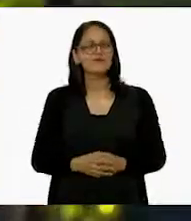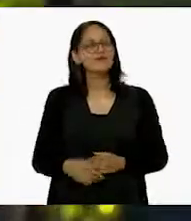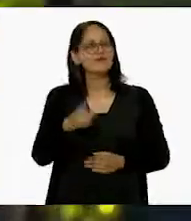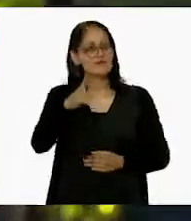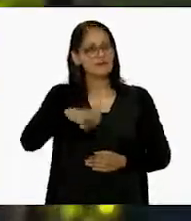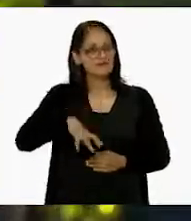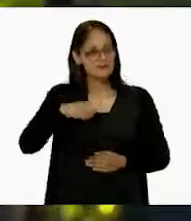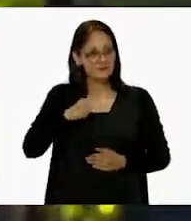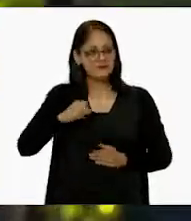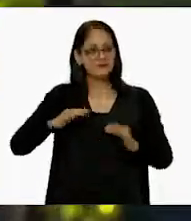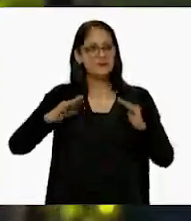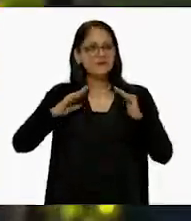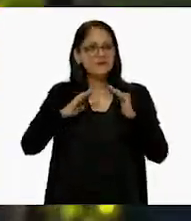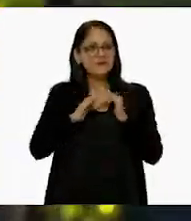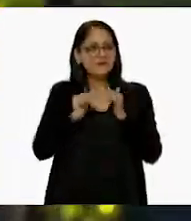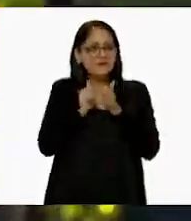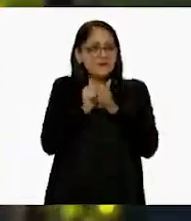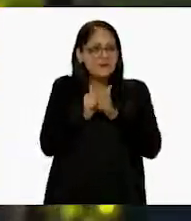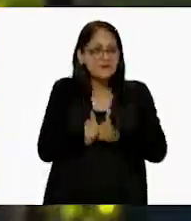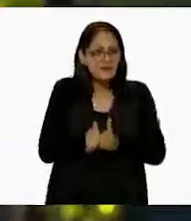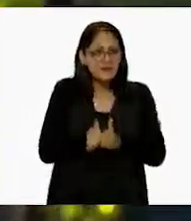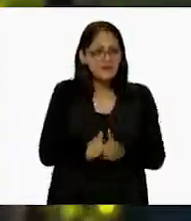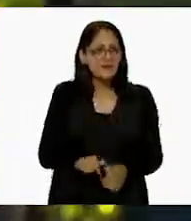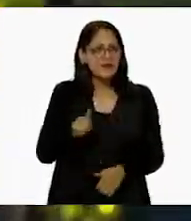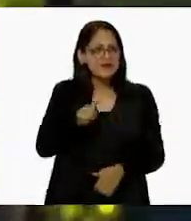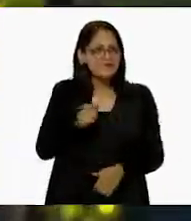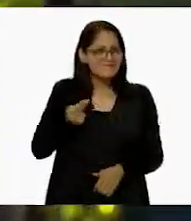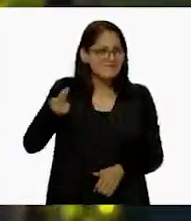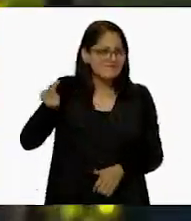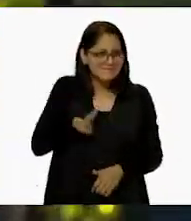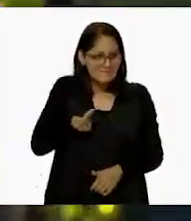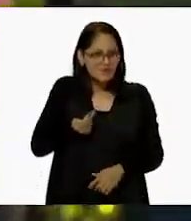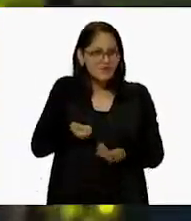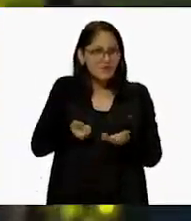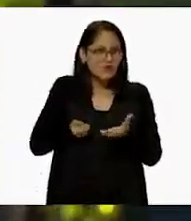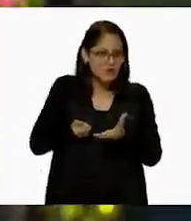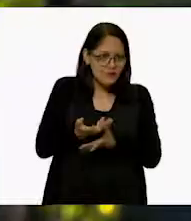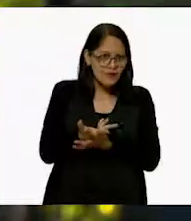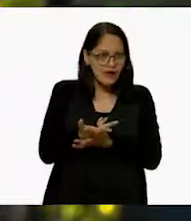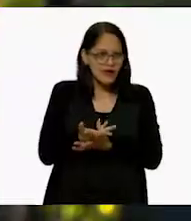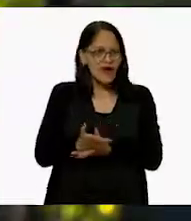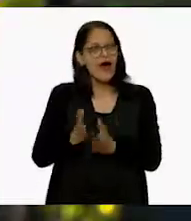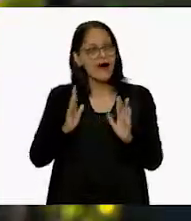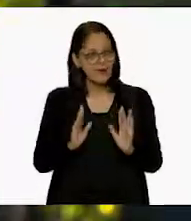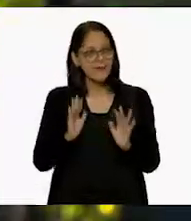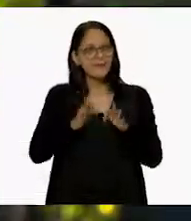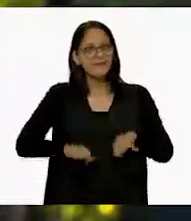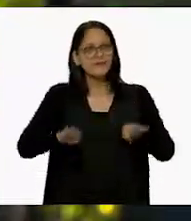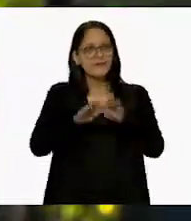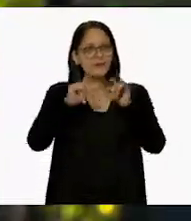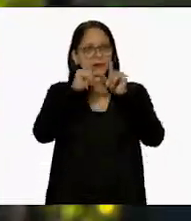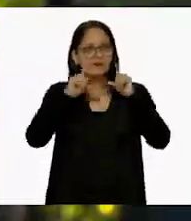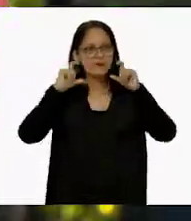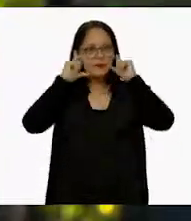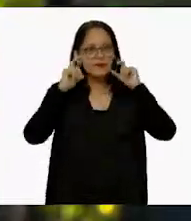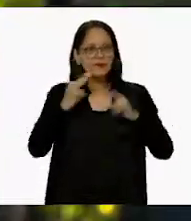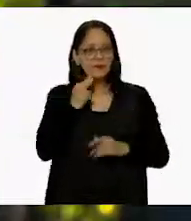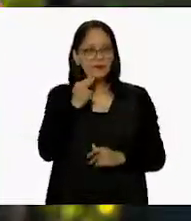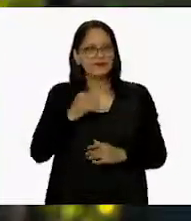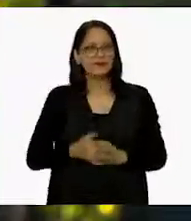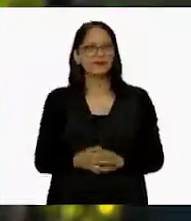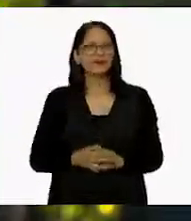de no salir de casa a menos que sea muy necesario. Si lo haces, utiliza el